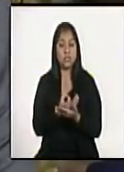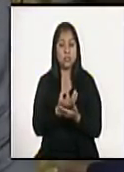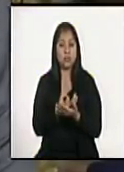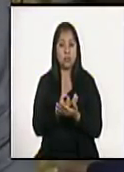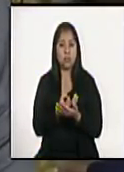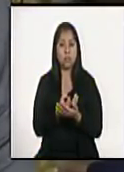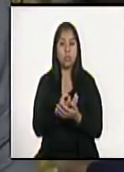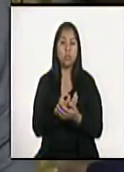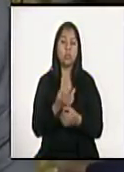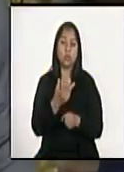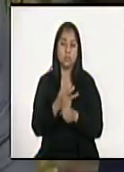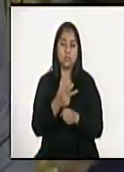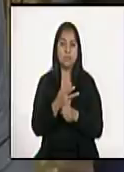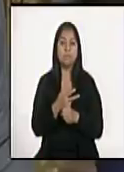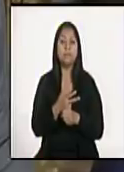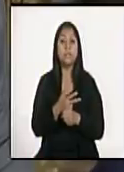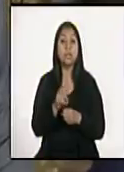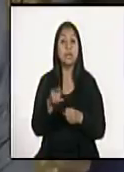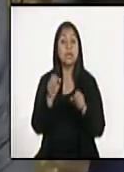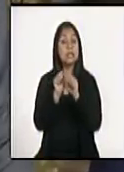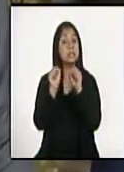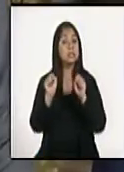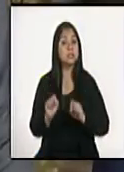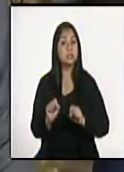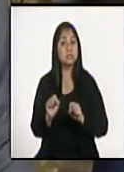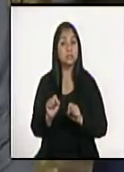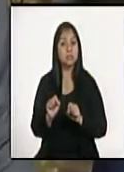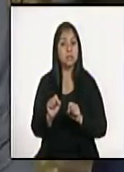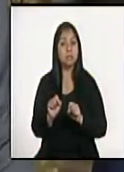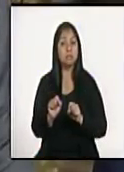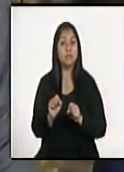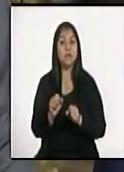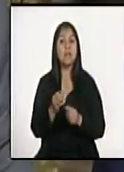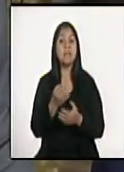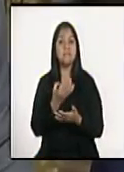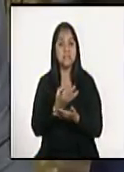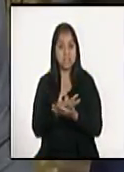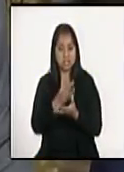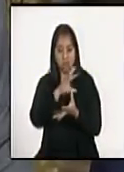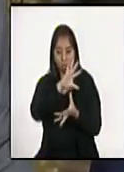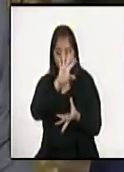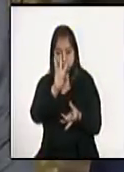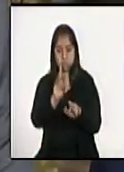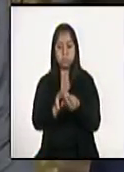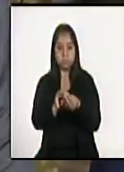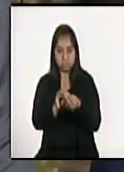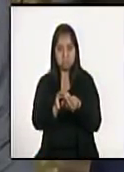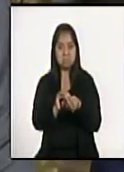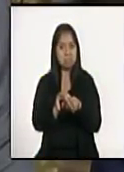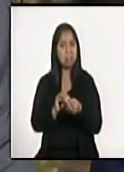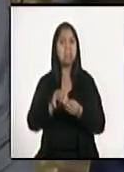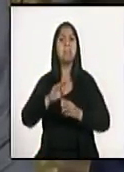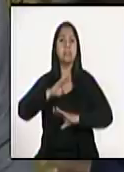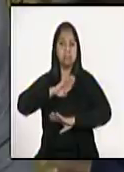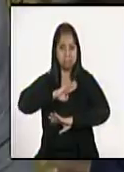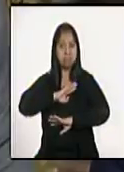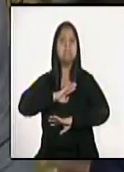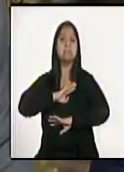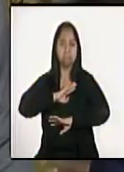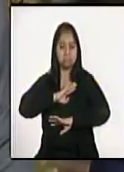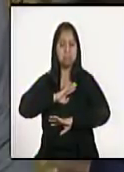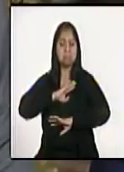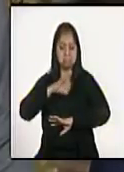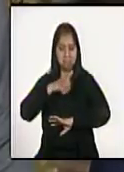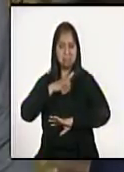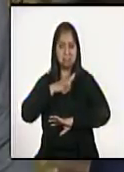guatemalteco, que el sistema financiero en su conjunto se encuentra líquido, solvente